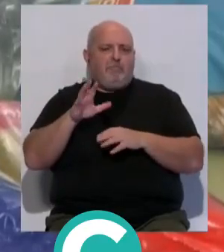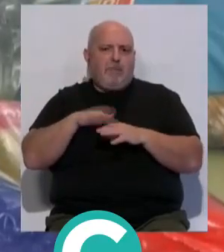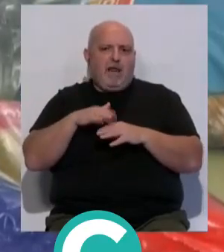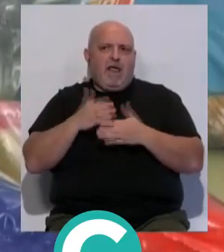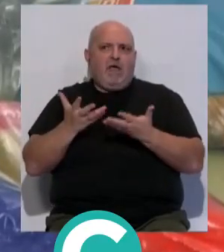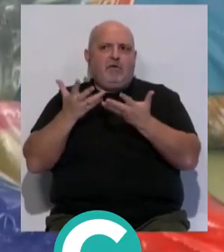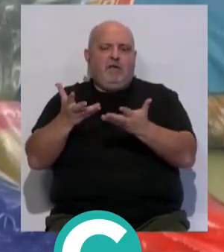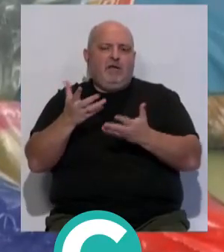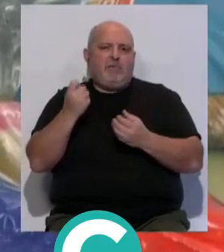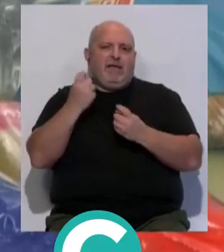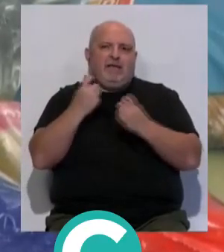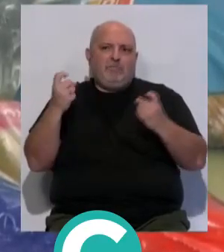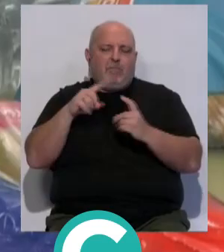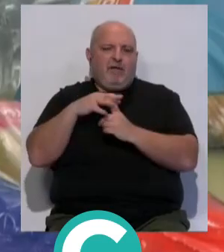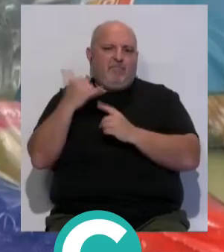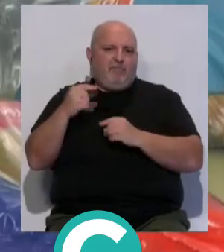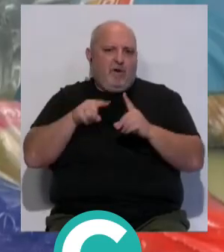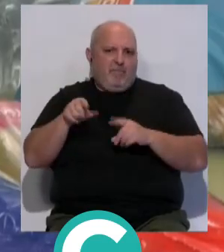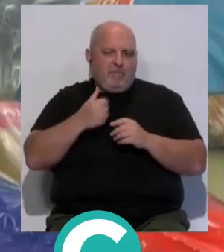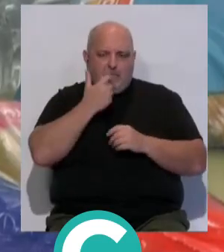para ayudar a los que más lo necesitan.